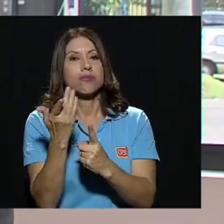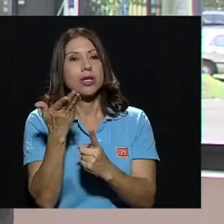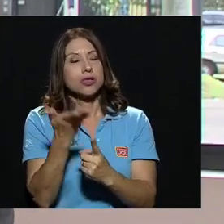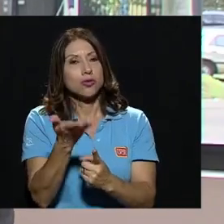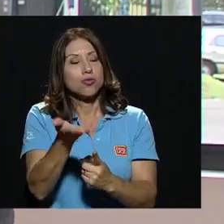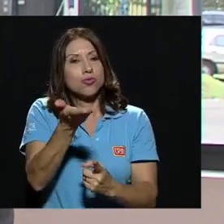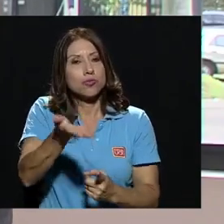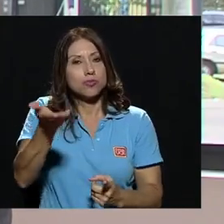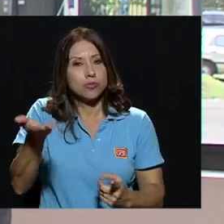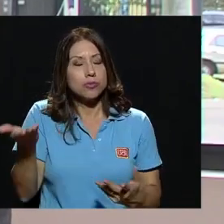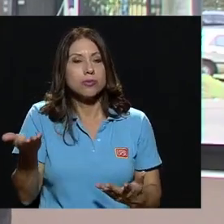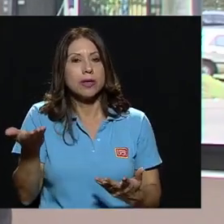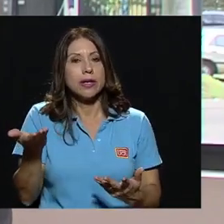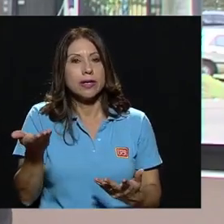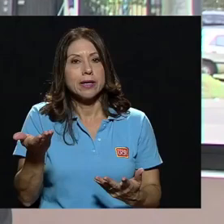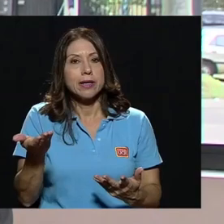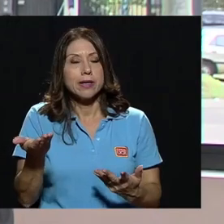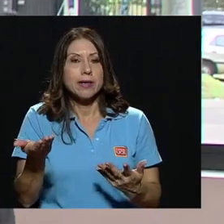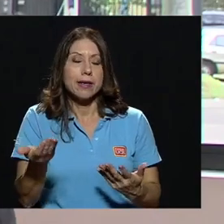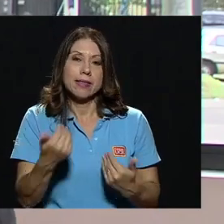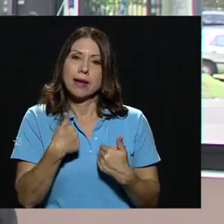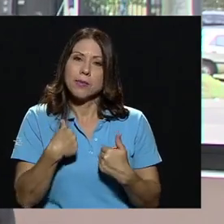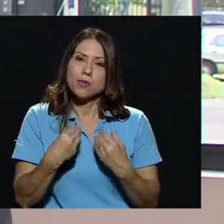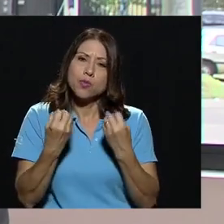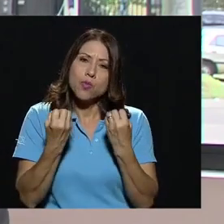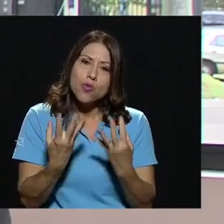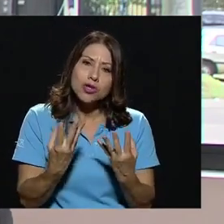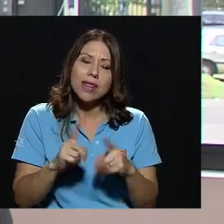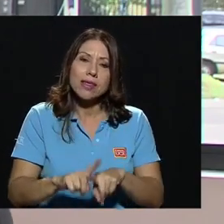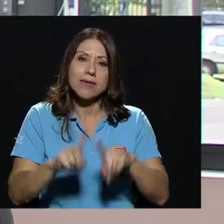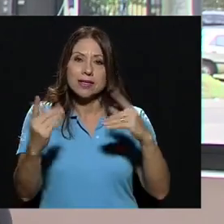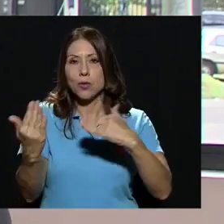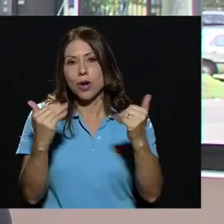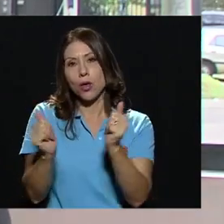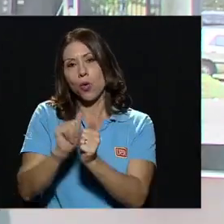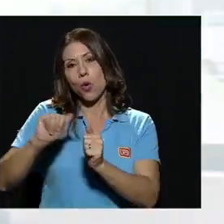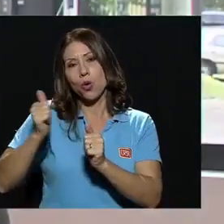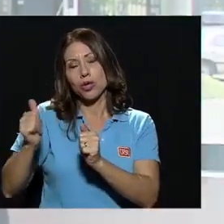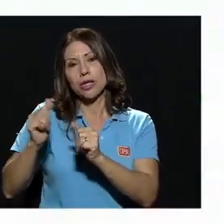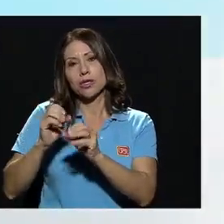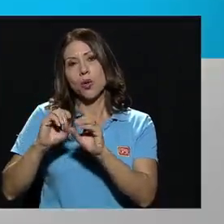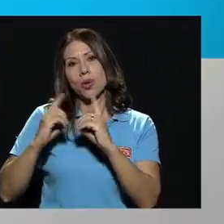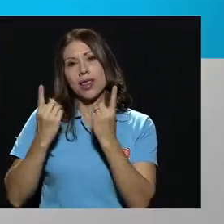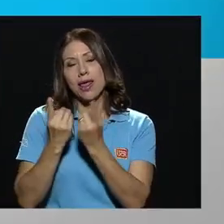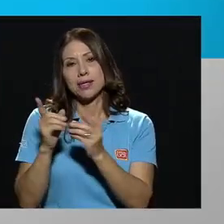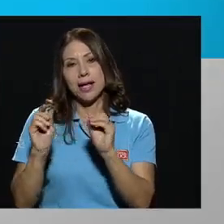una de las cosas que tenemos mucha diferencia con otras unidades académicas.